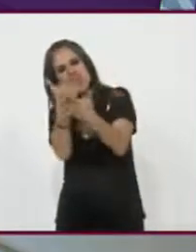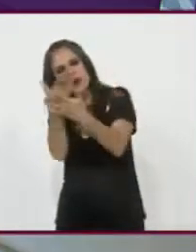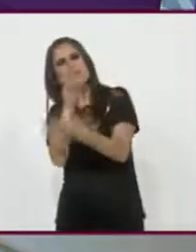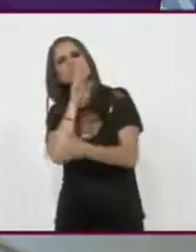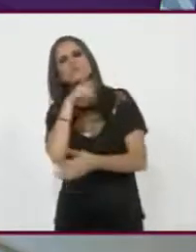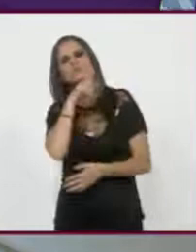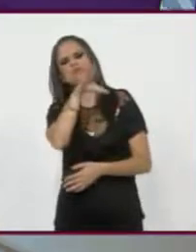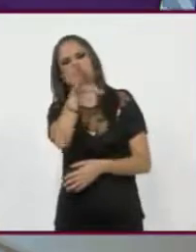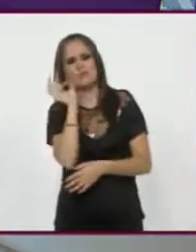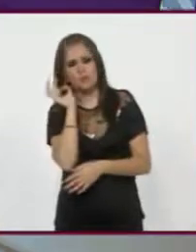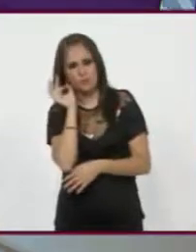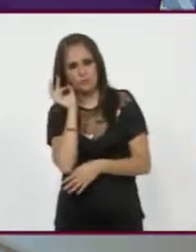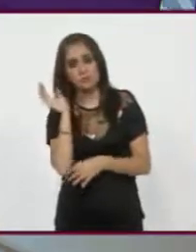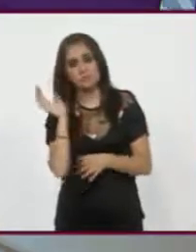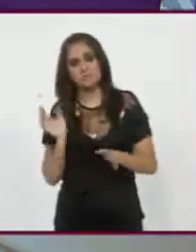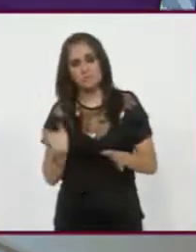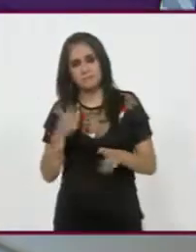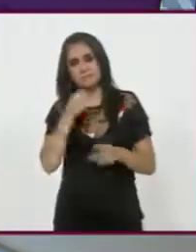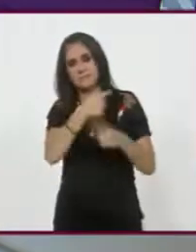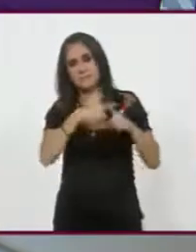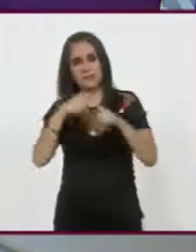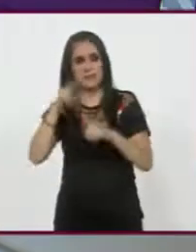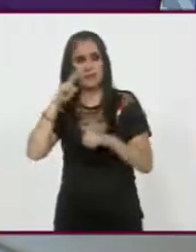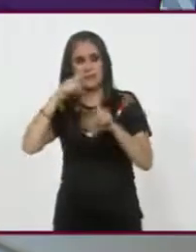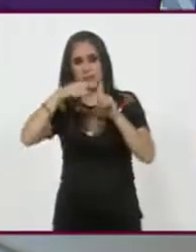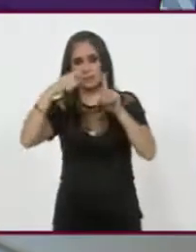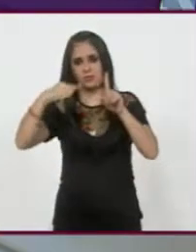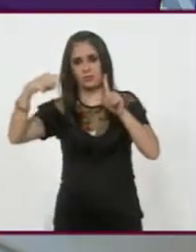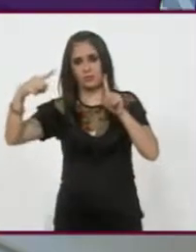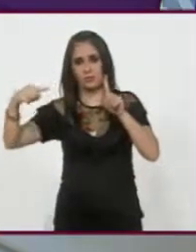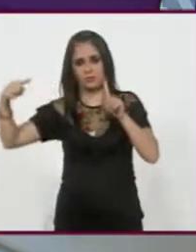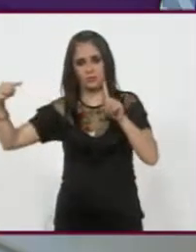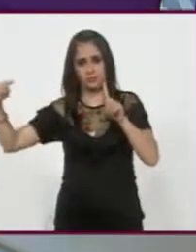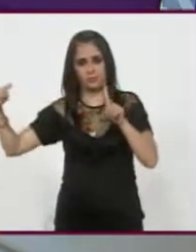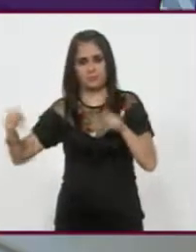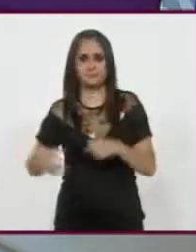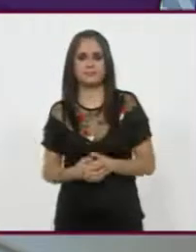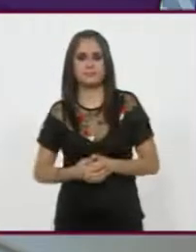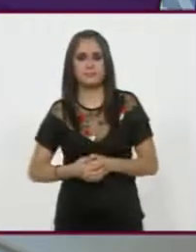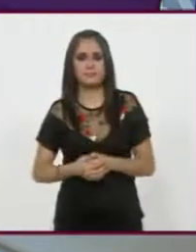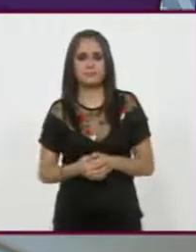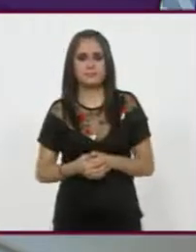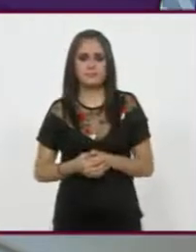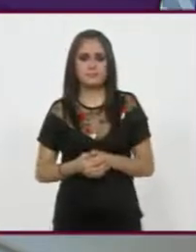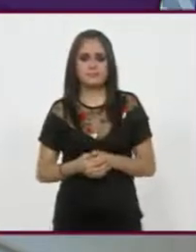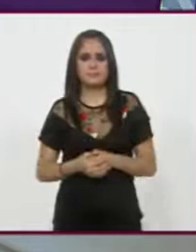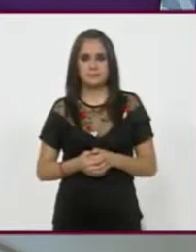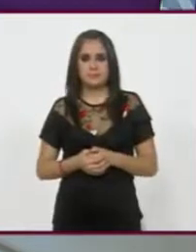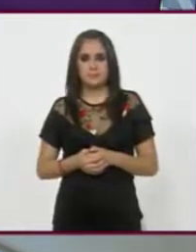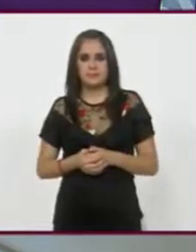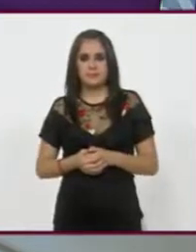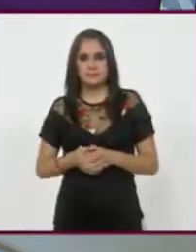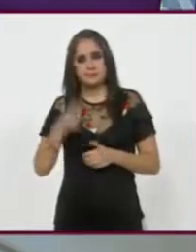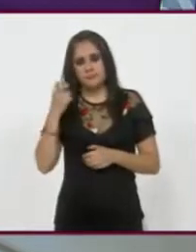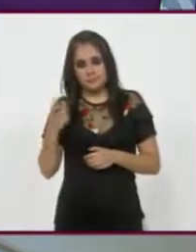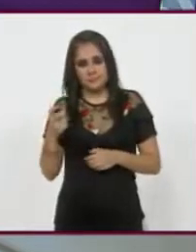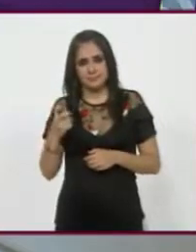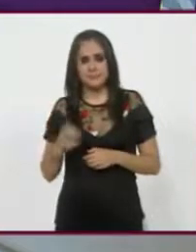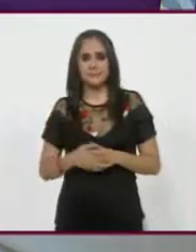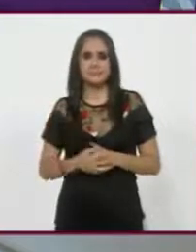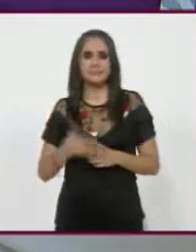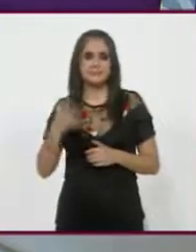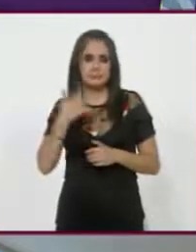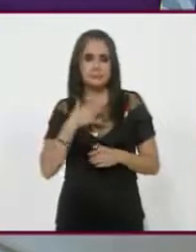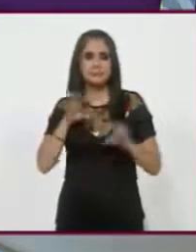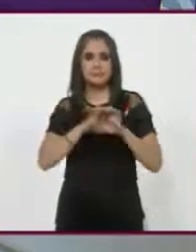29, 26, 36. Es el, digamos, el indicador que tenemos, pues,